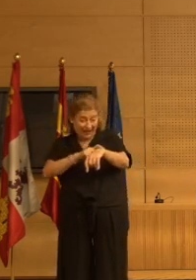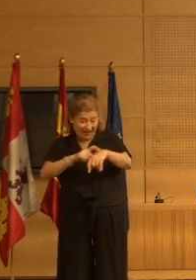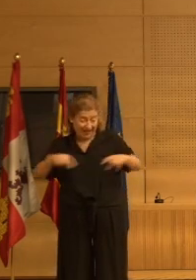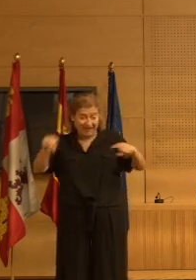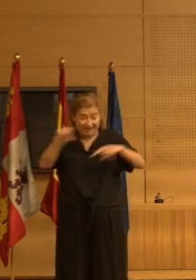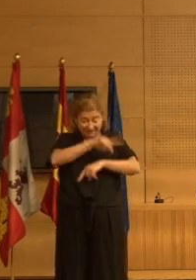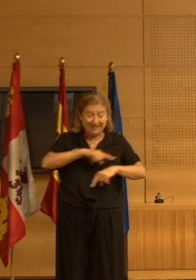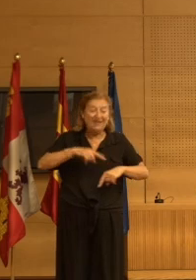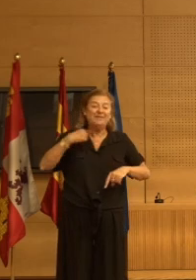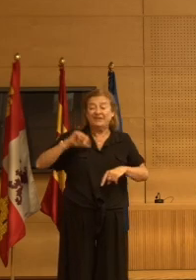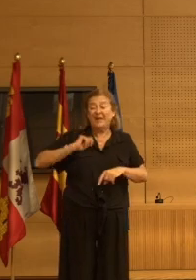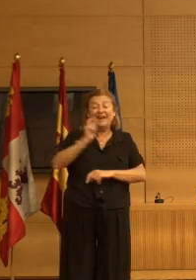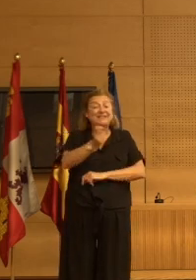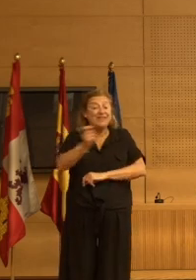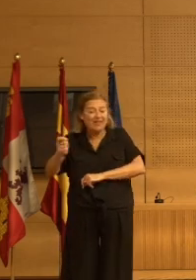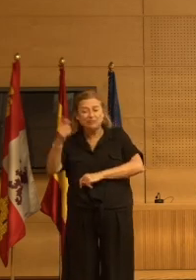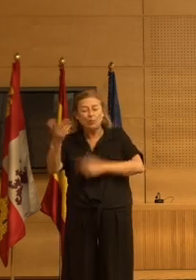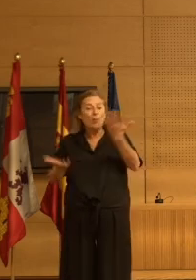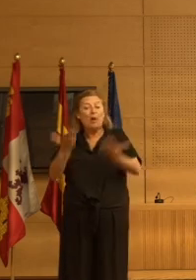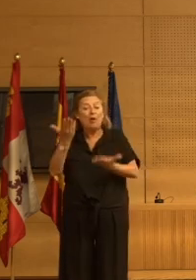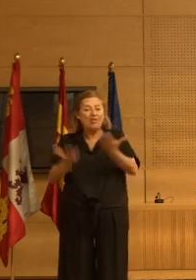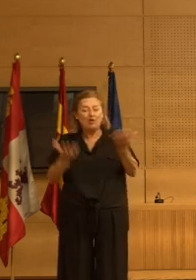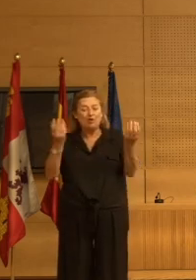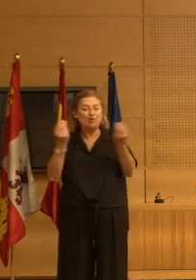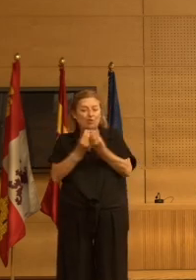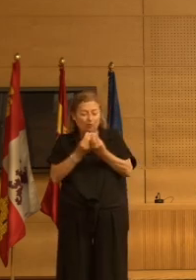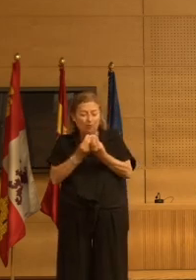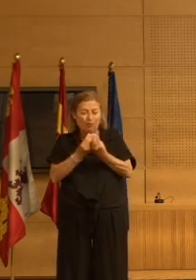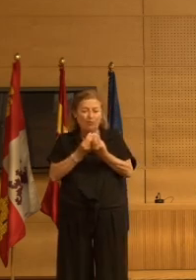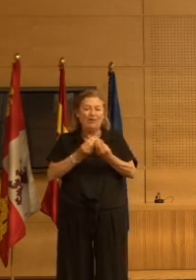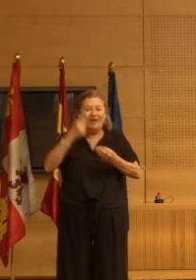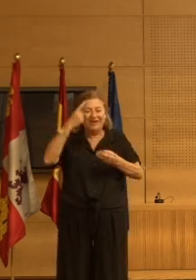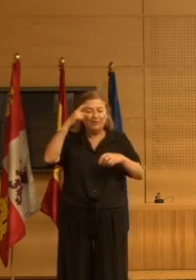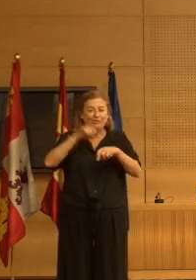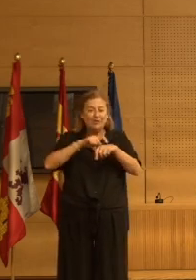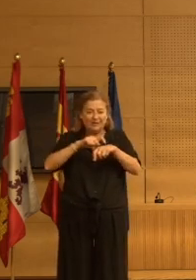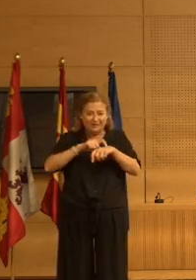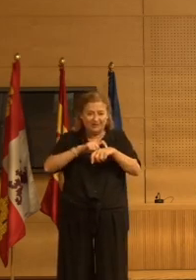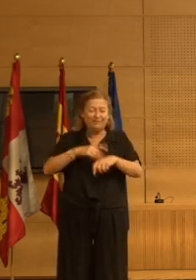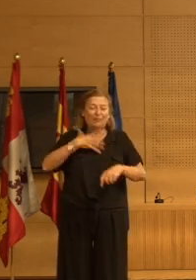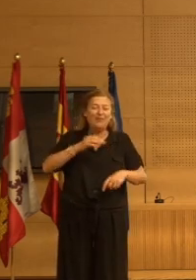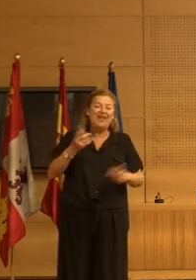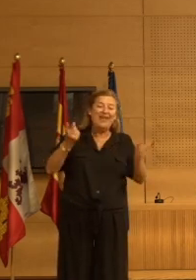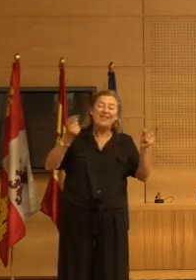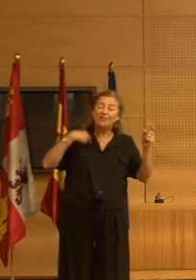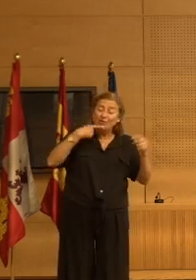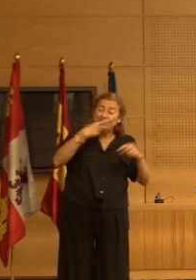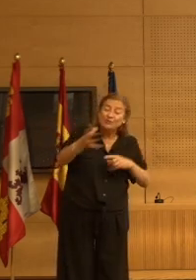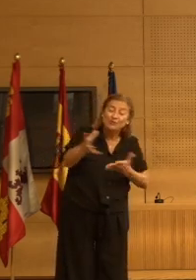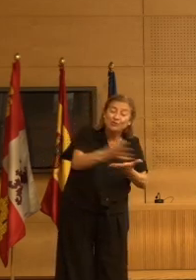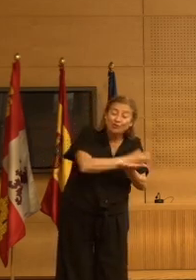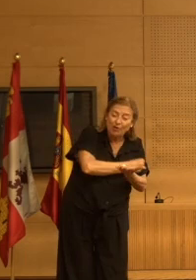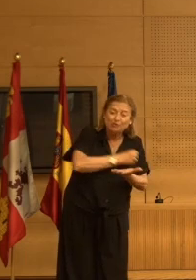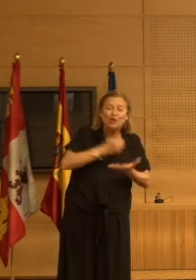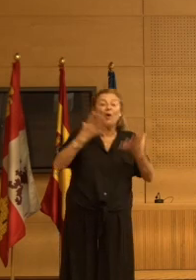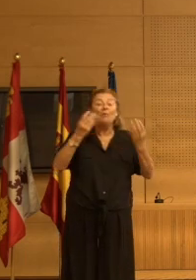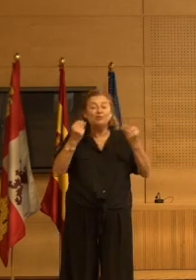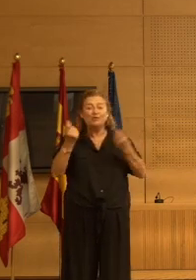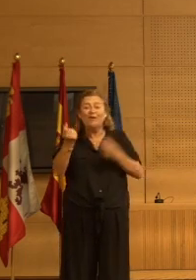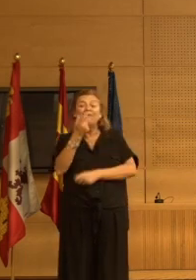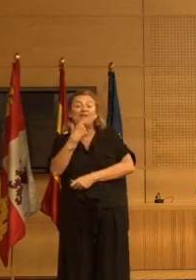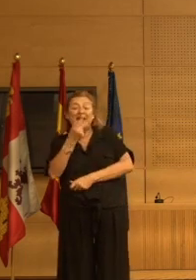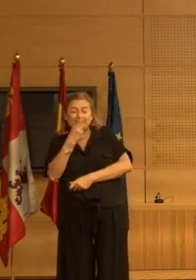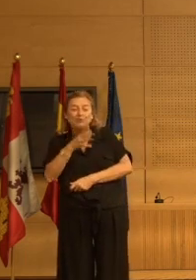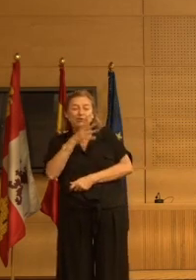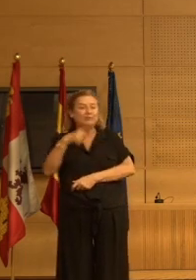periódica hacen en la residencia su valoración con el inventario neuropsiquiátrico de Cunzi es decir hemos quitado muchos psicofármacos y